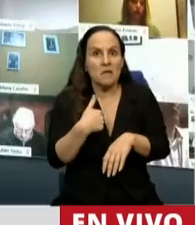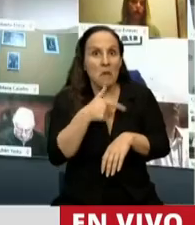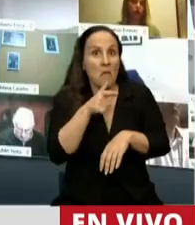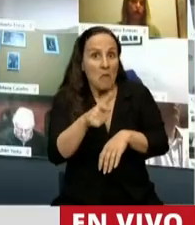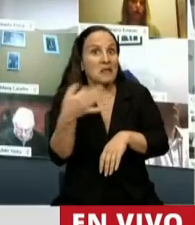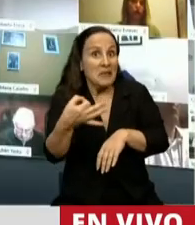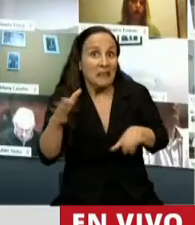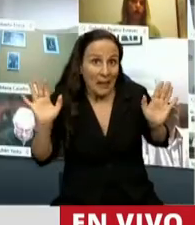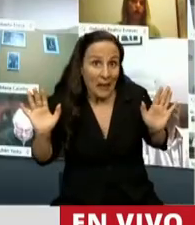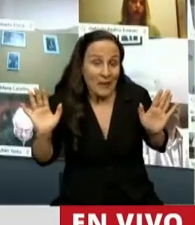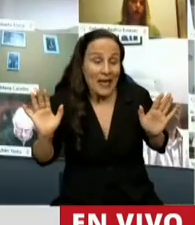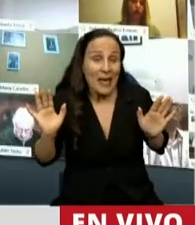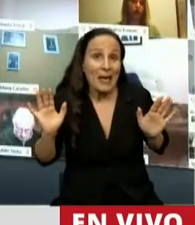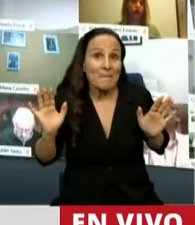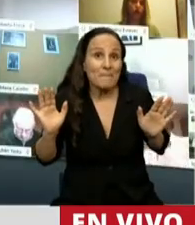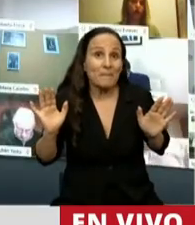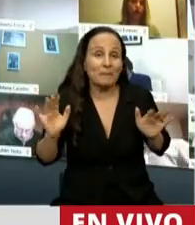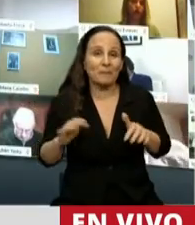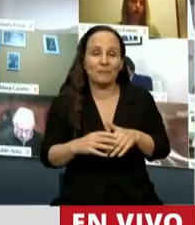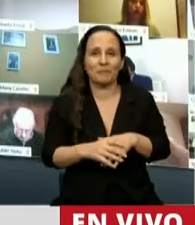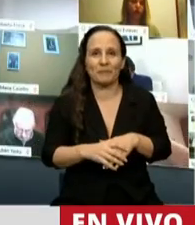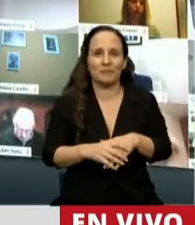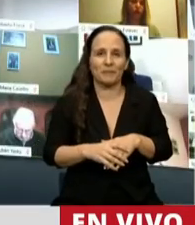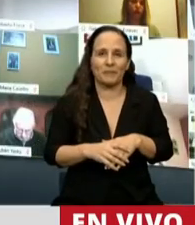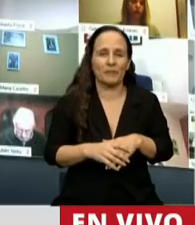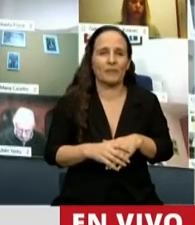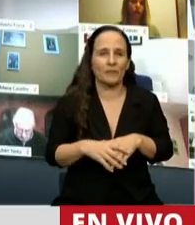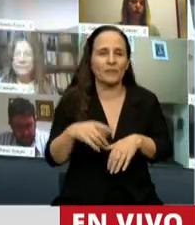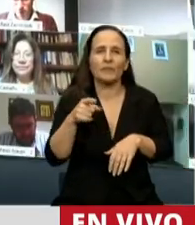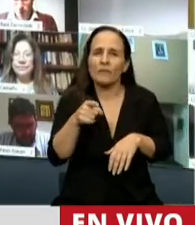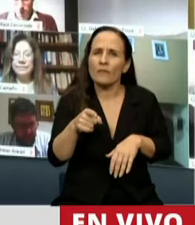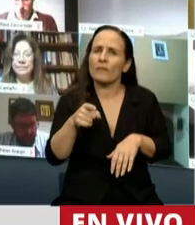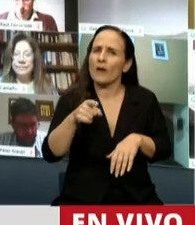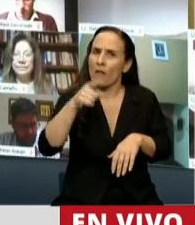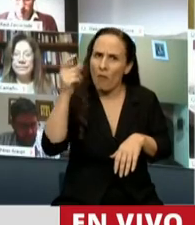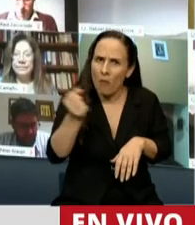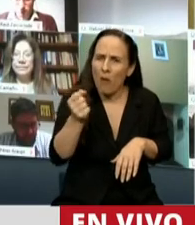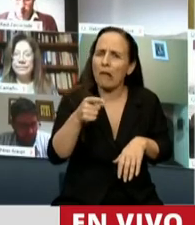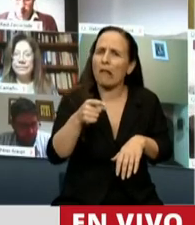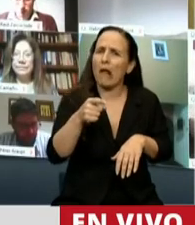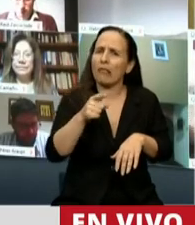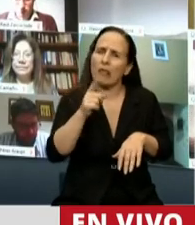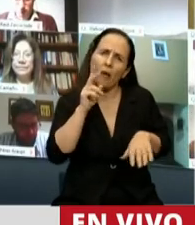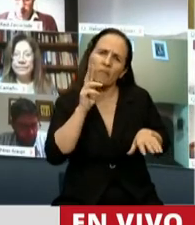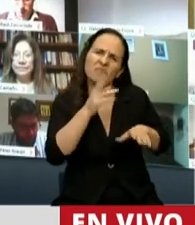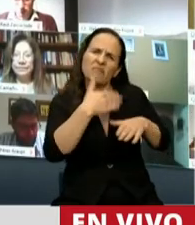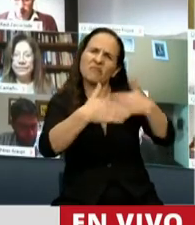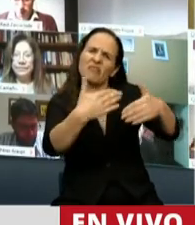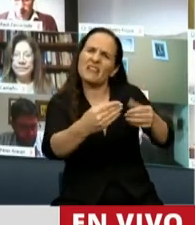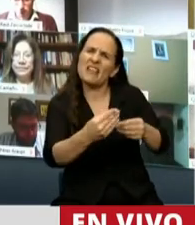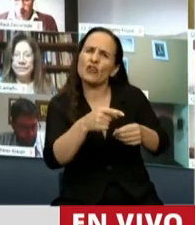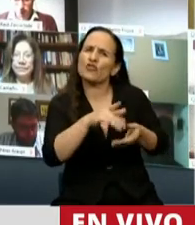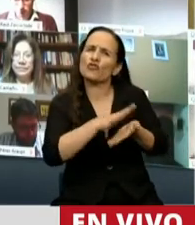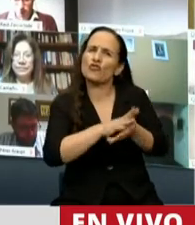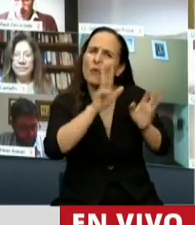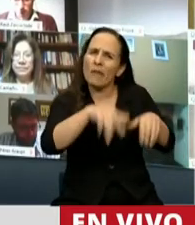que está bien. Ahora, no debe dejar de lado, y sobre todo después que hemos visto el desarrollo de lo que es la